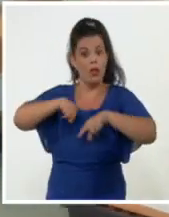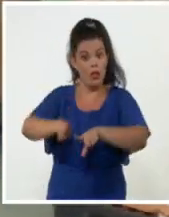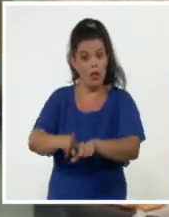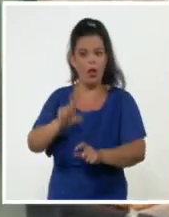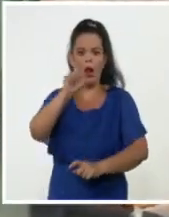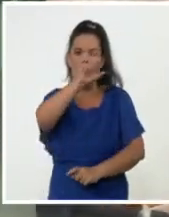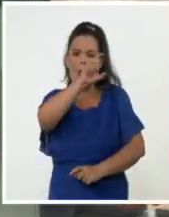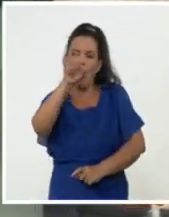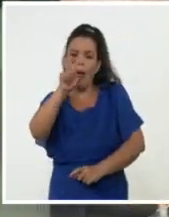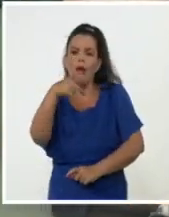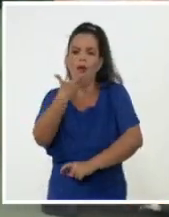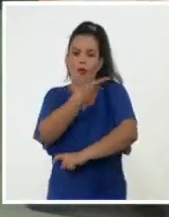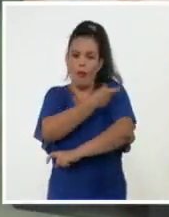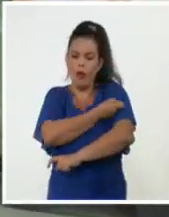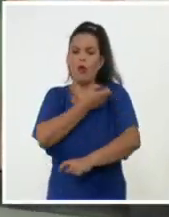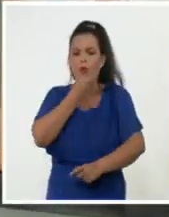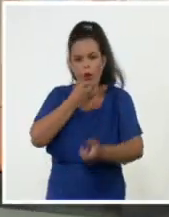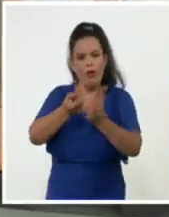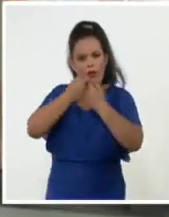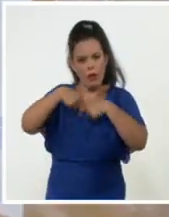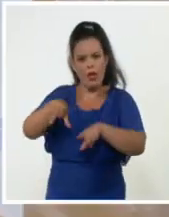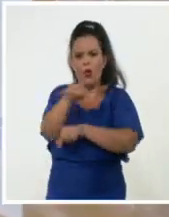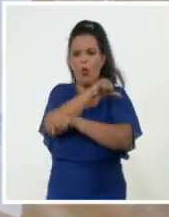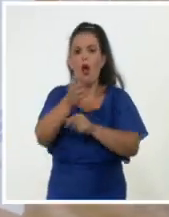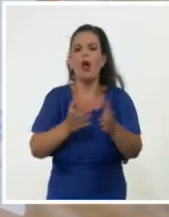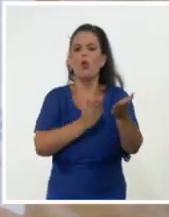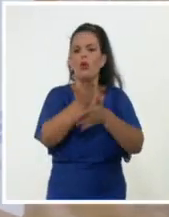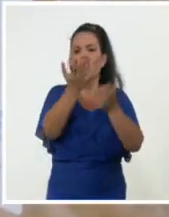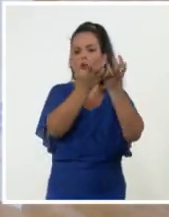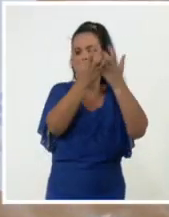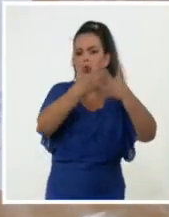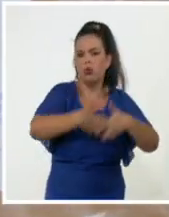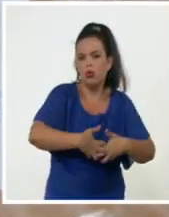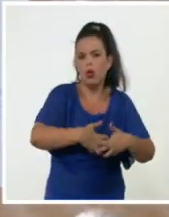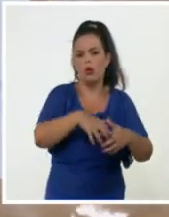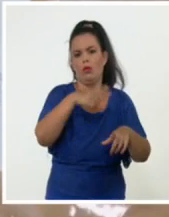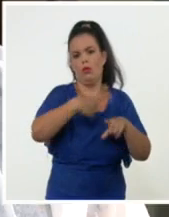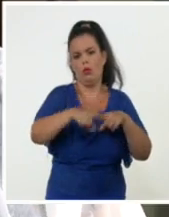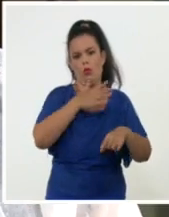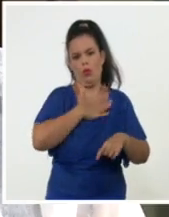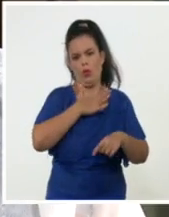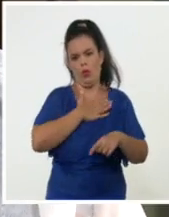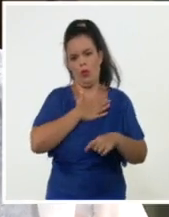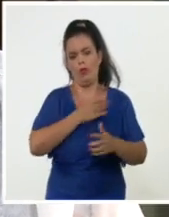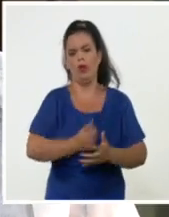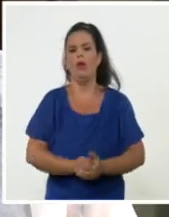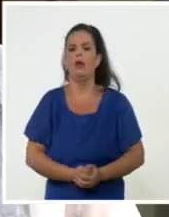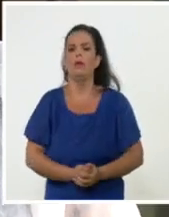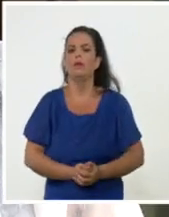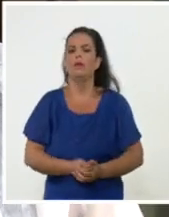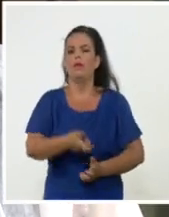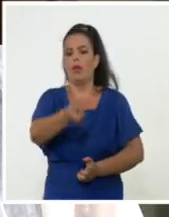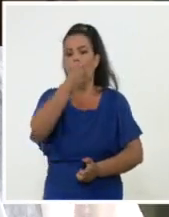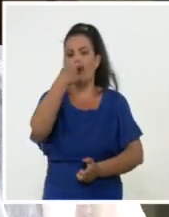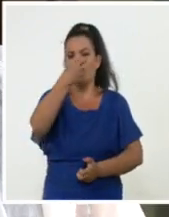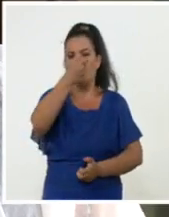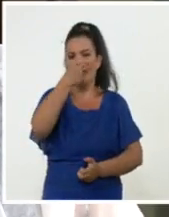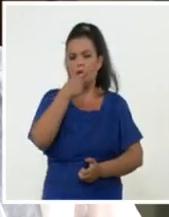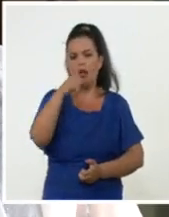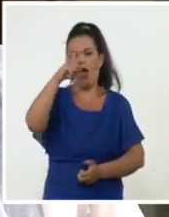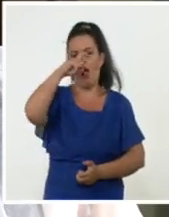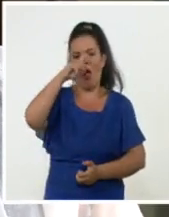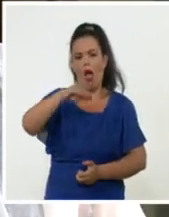seguiremos con nuestros productos propios, la biomobulina T, que es un medicamento que se ha instaurado en el programa de atención al adulto mayor y